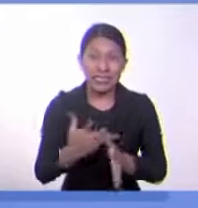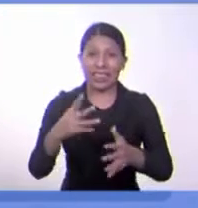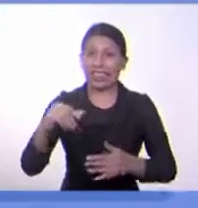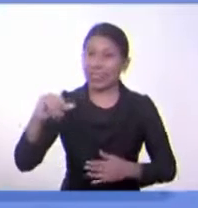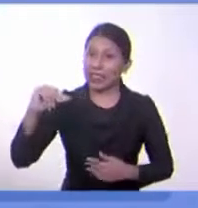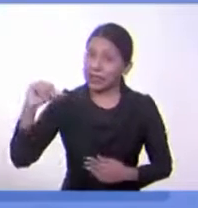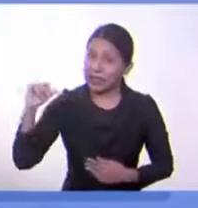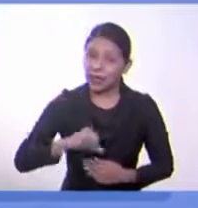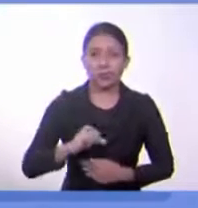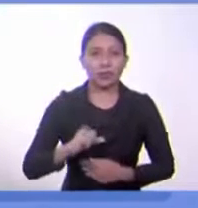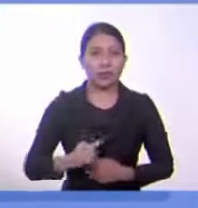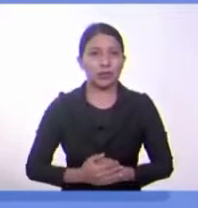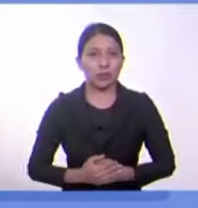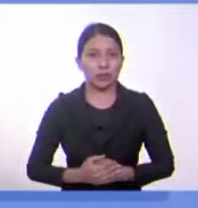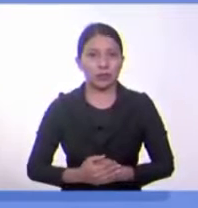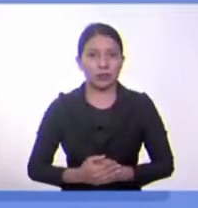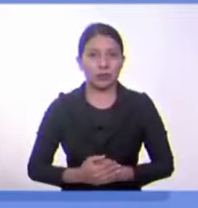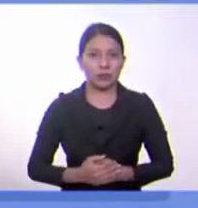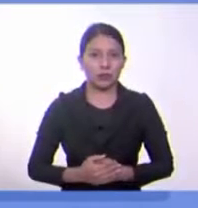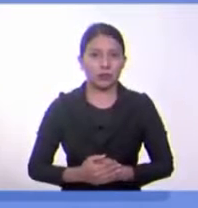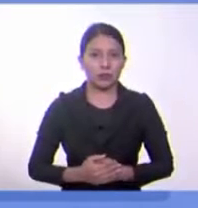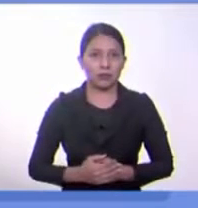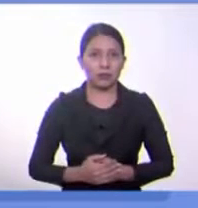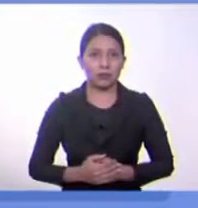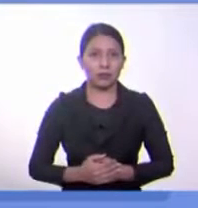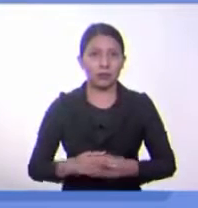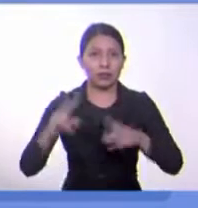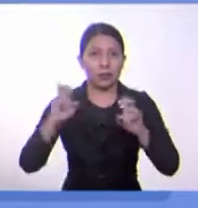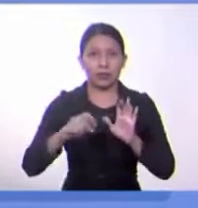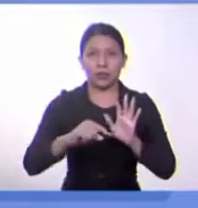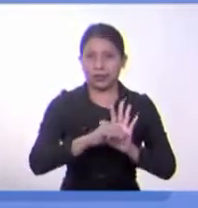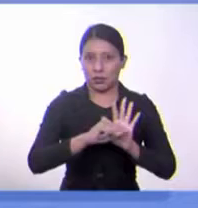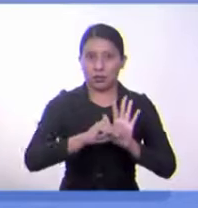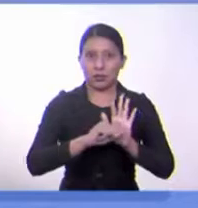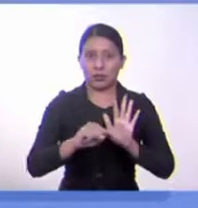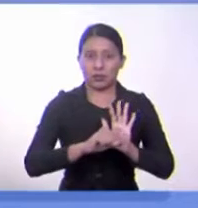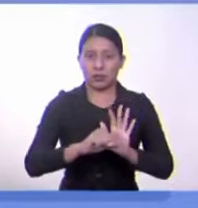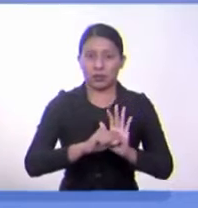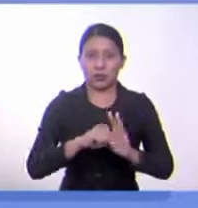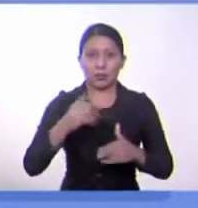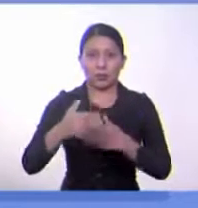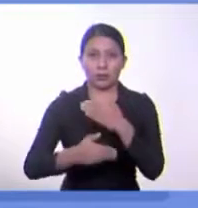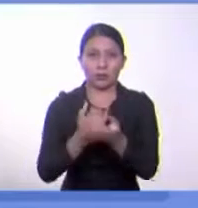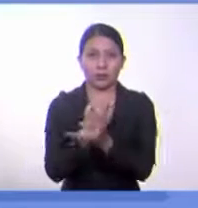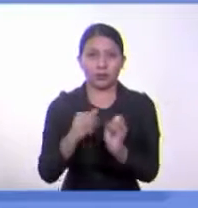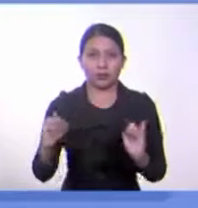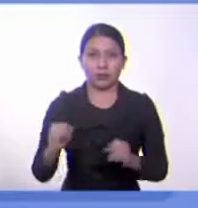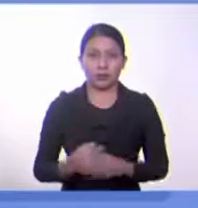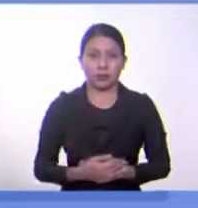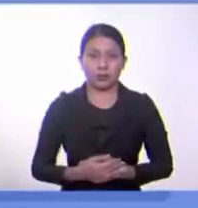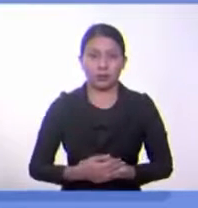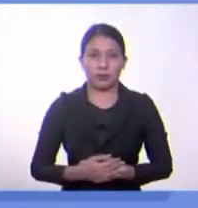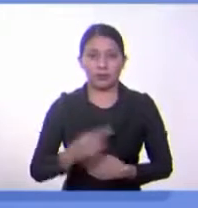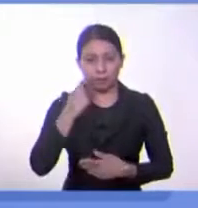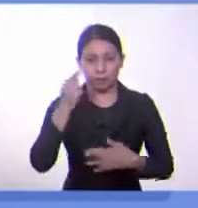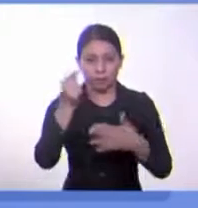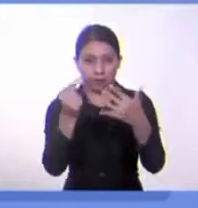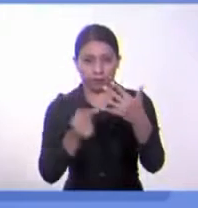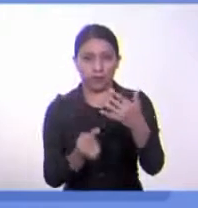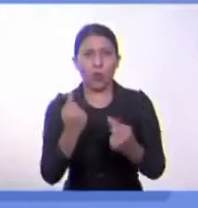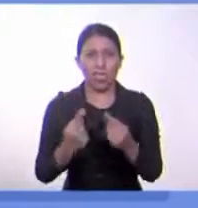de la parte negativa del proceso de independencia. Y ellas son las siguientes.